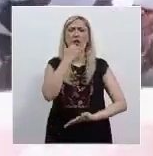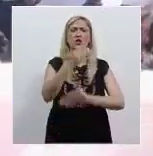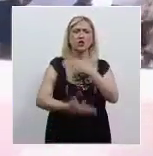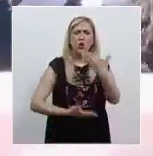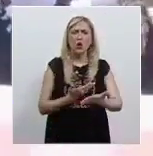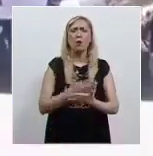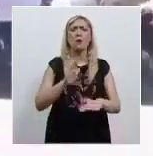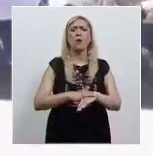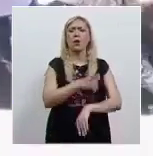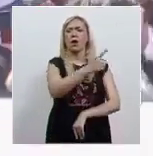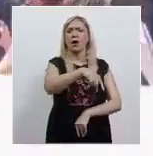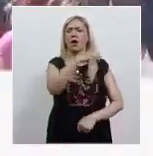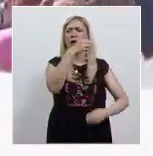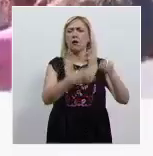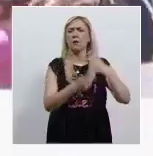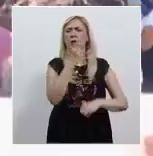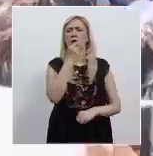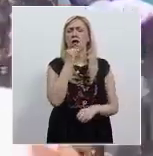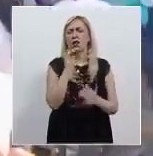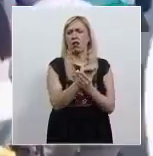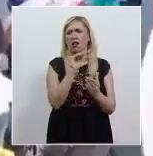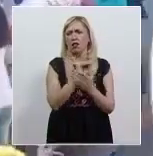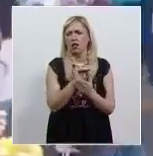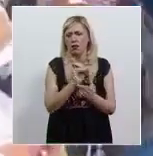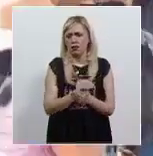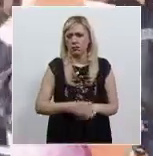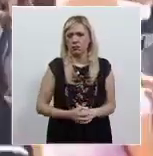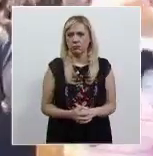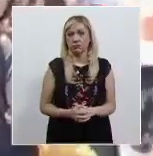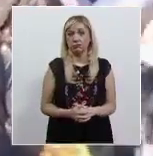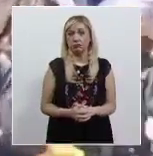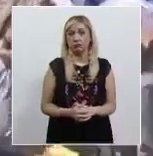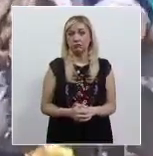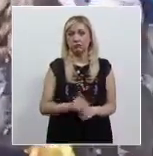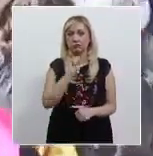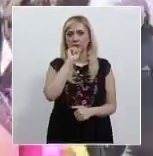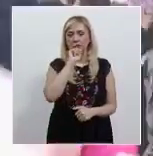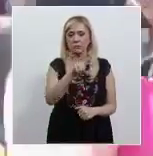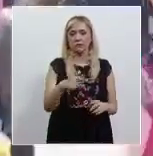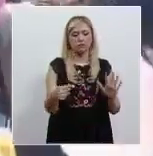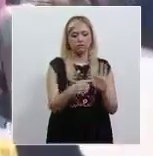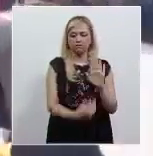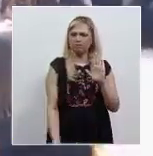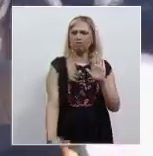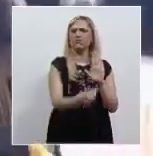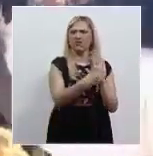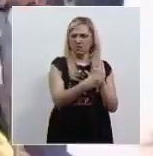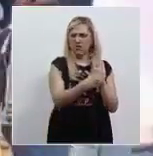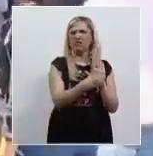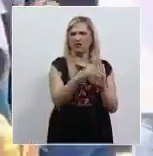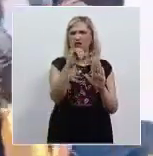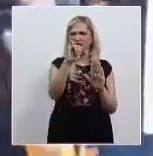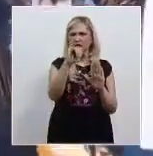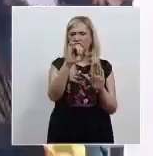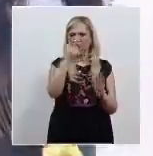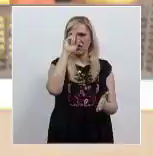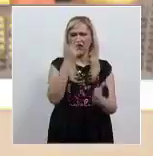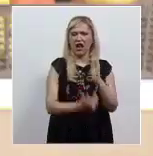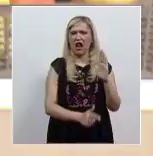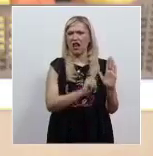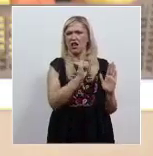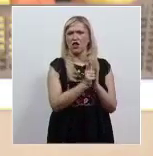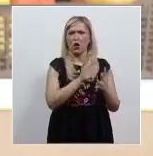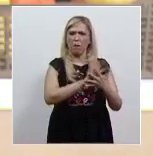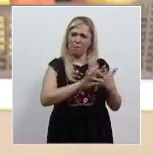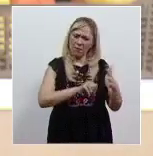institucional que sufrió. Además, pide que se clasifiquen estos ataques como un tipo penal autónomo en todo el país.